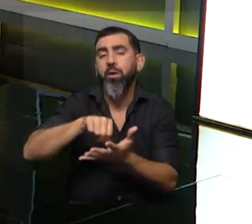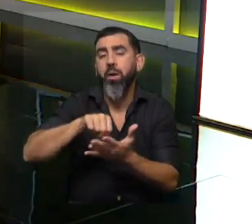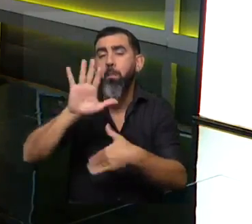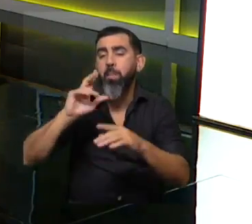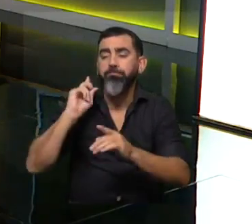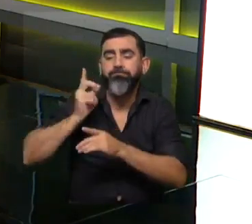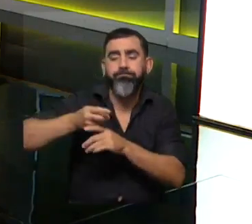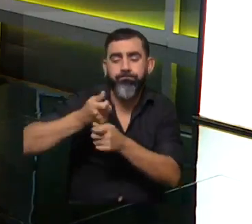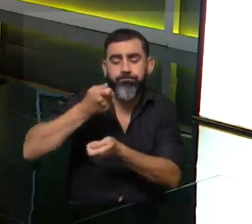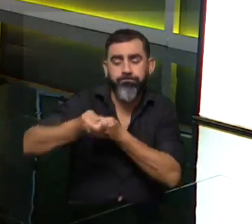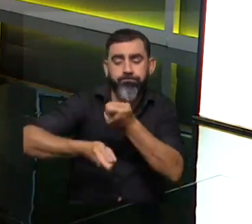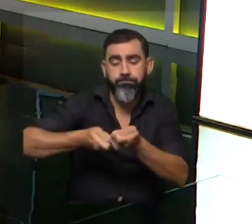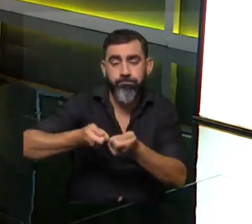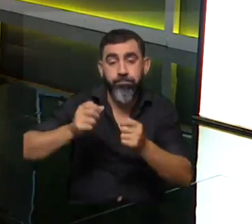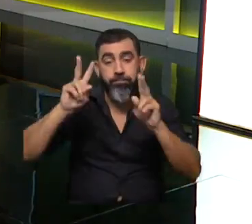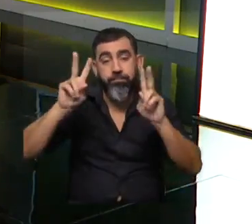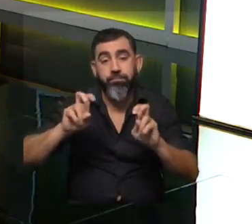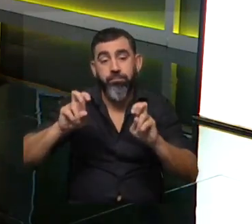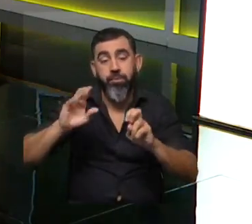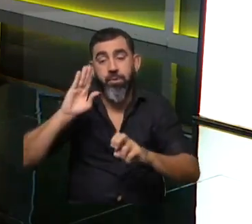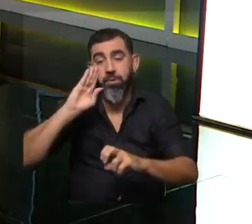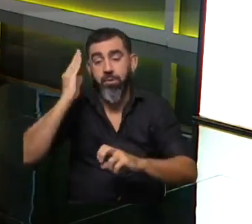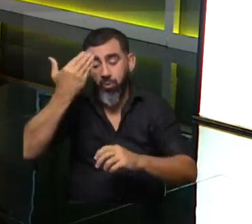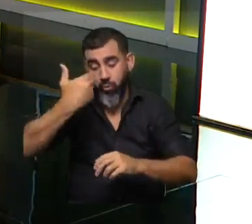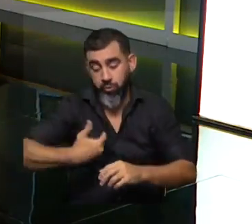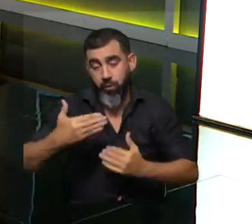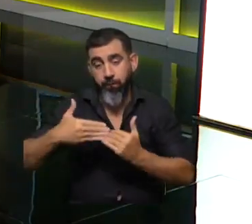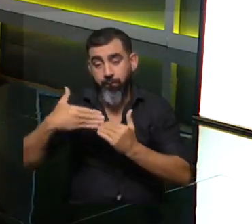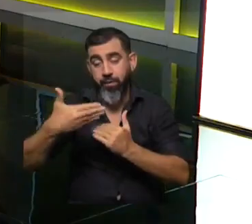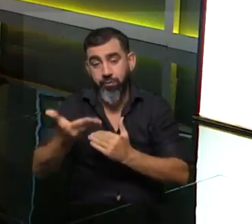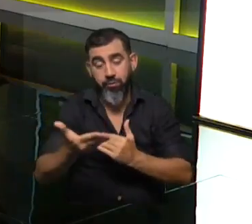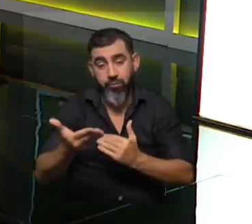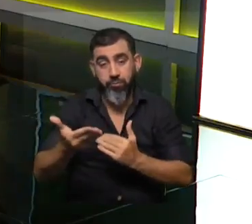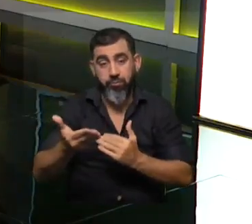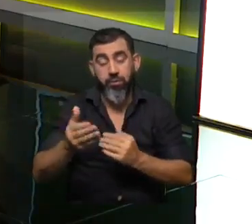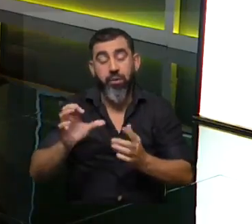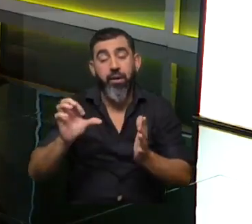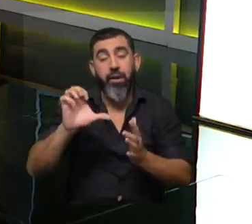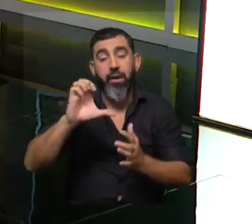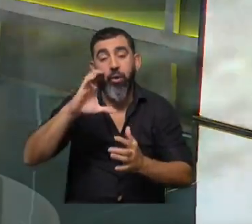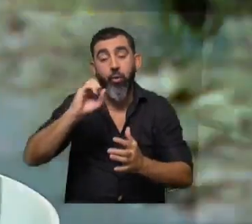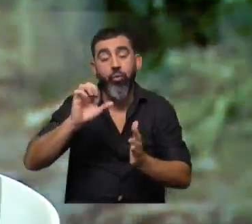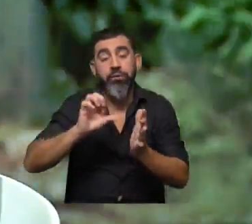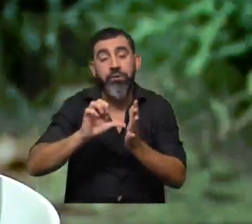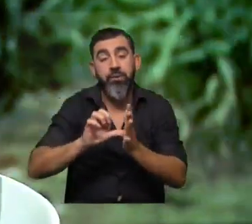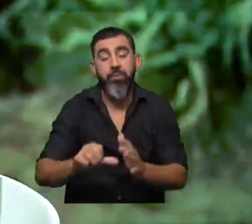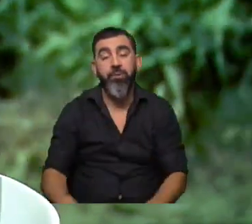decididas? Sobre todo en esto que vos decías, ¿no? De reconocernos como vecinos de lo que es un ecosistema. Bueno,